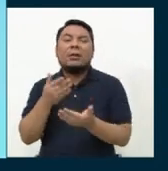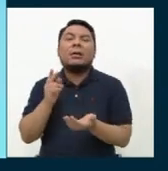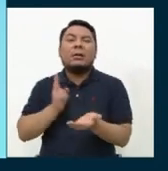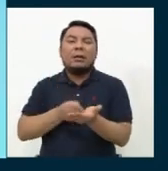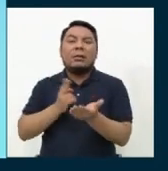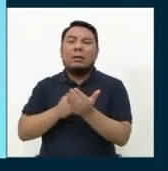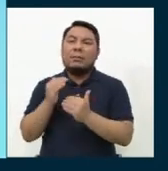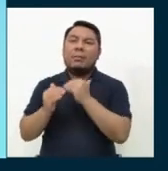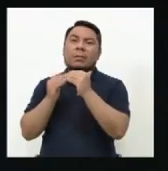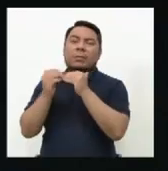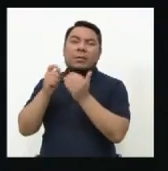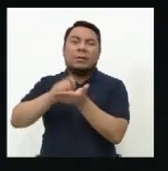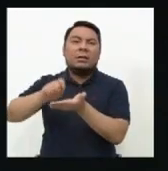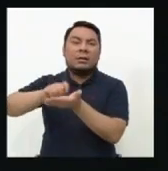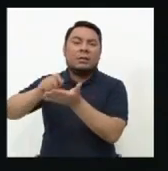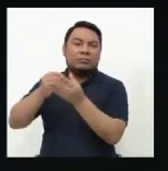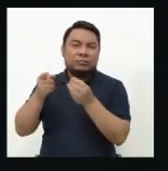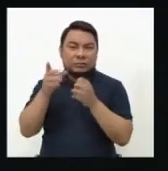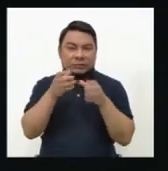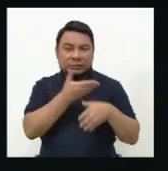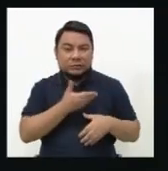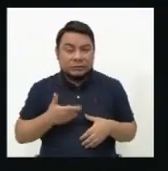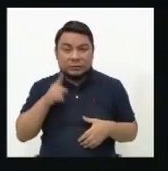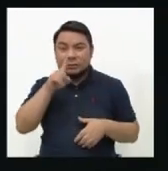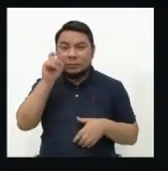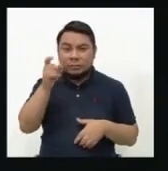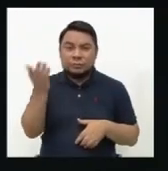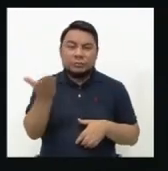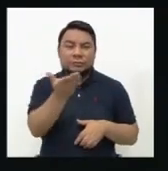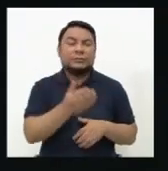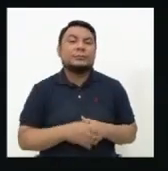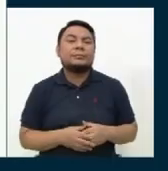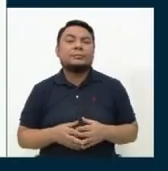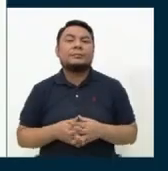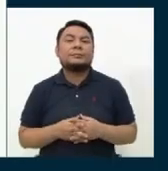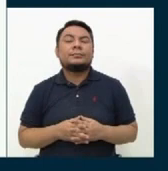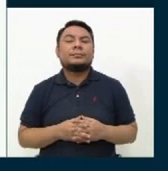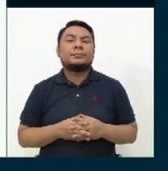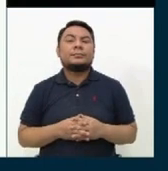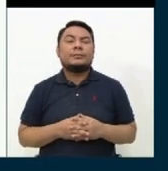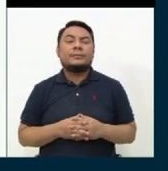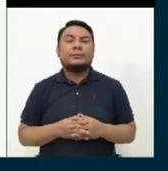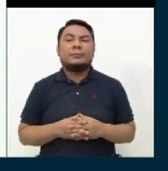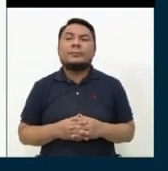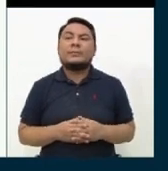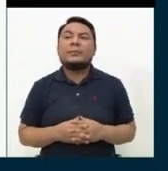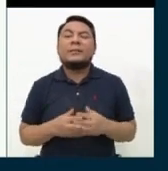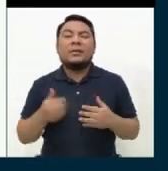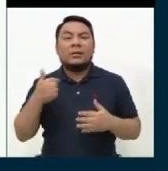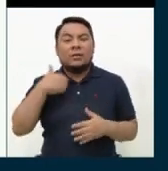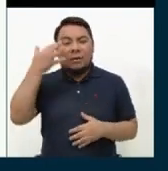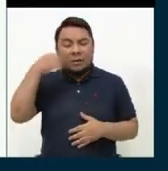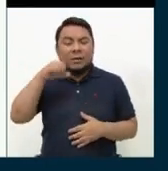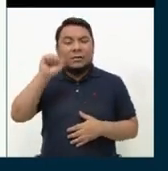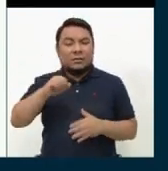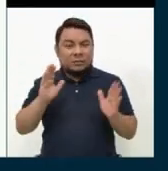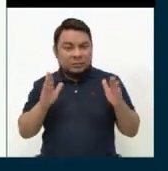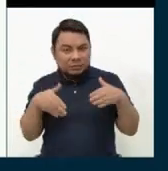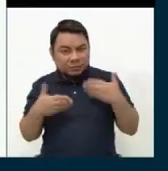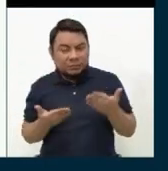el legislativo? Tiene usted dos minutos para responder. Bien, yo creo que sí es posible